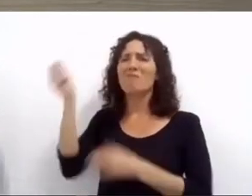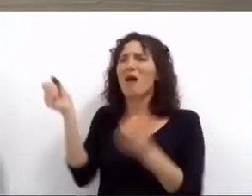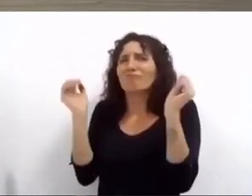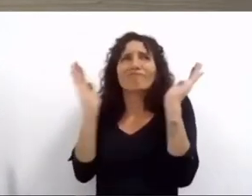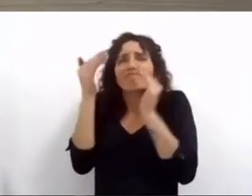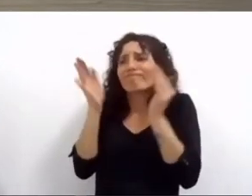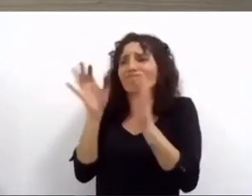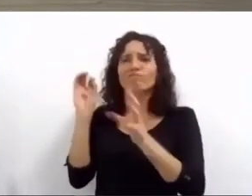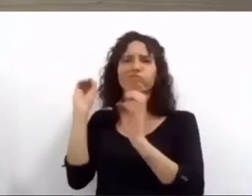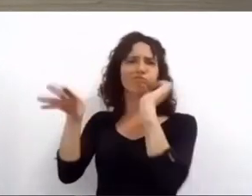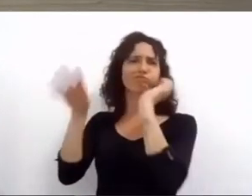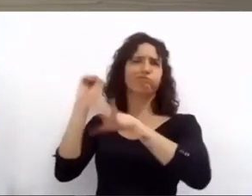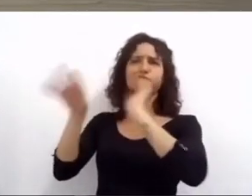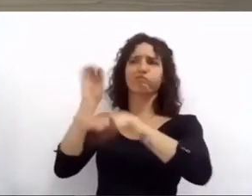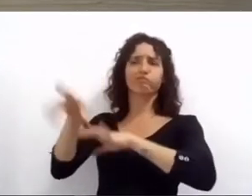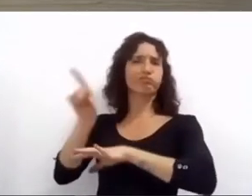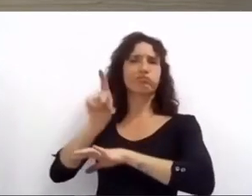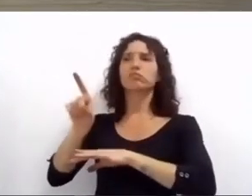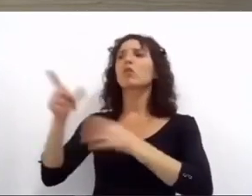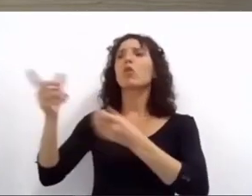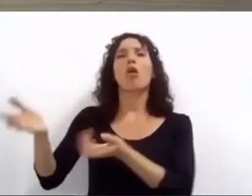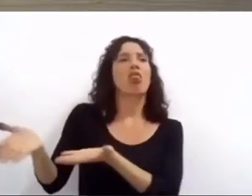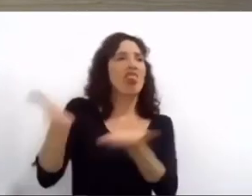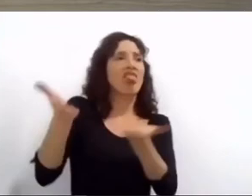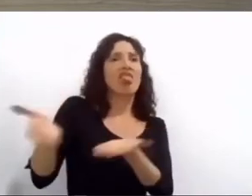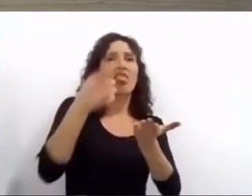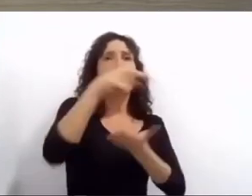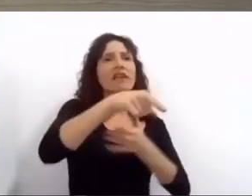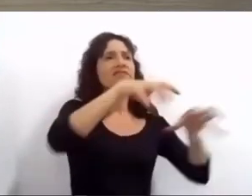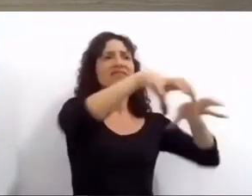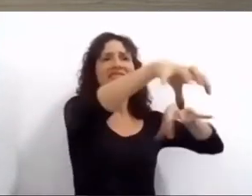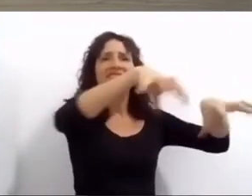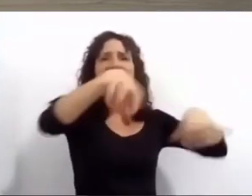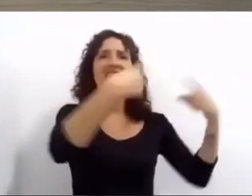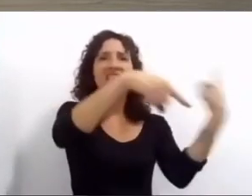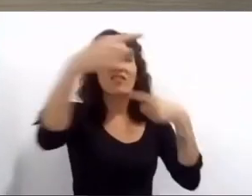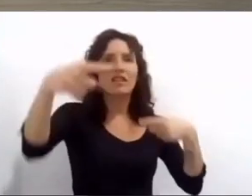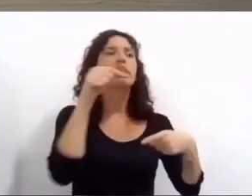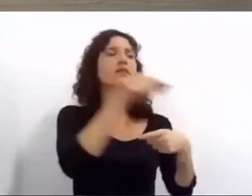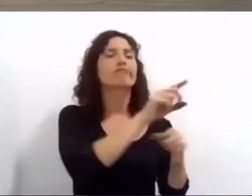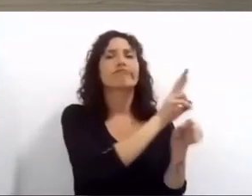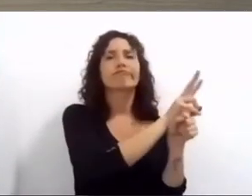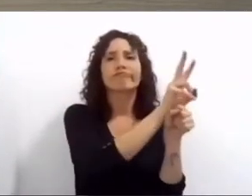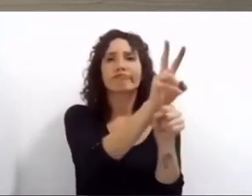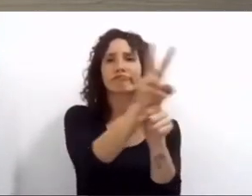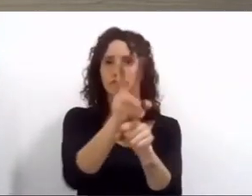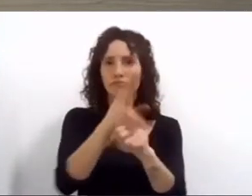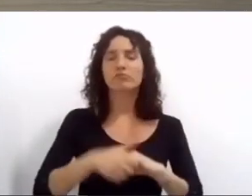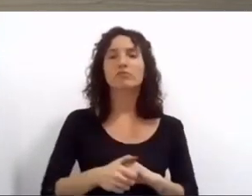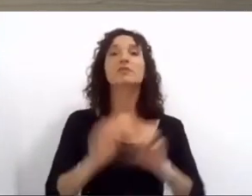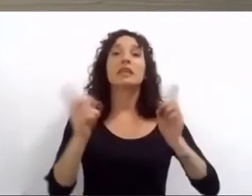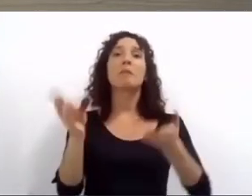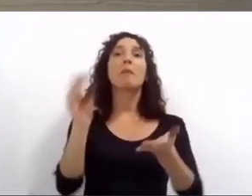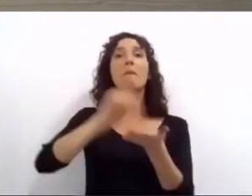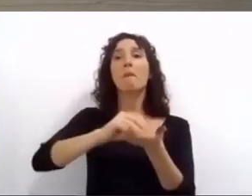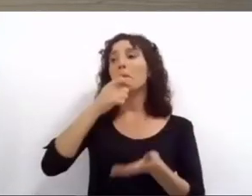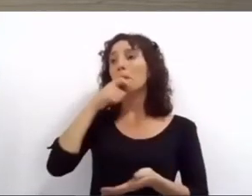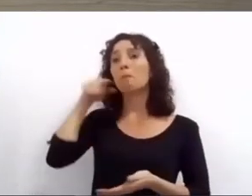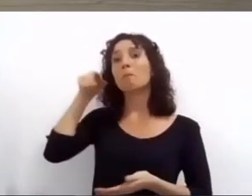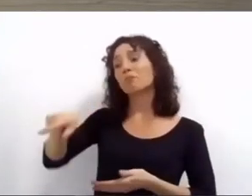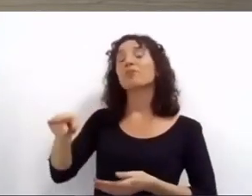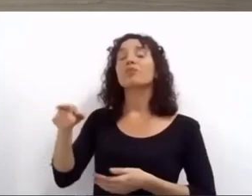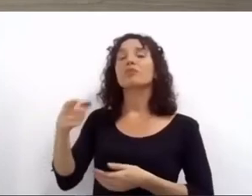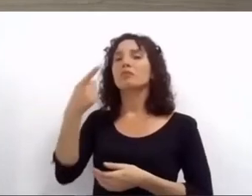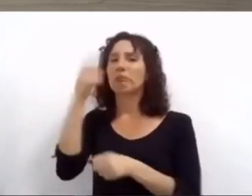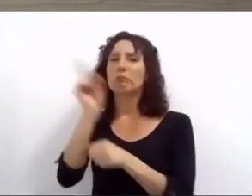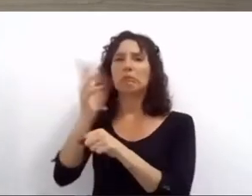y de trabajo en su adopción y vamos a retomar los operativos de esterilización itinerantes en los sectores